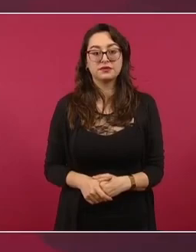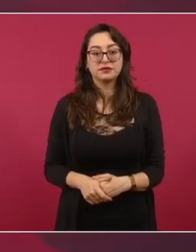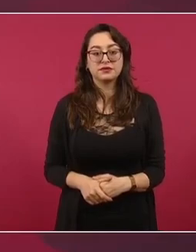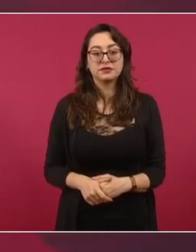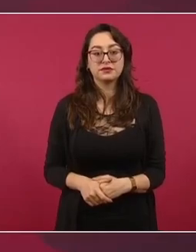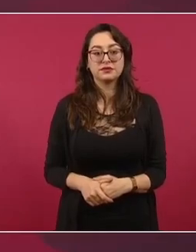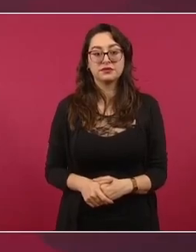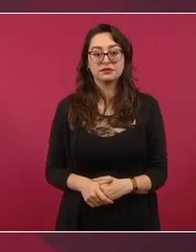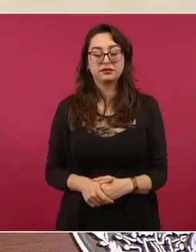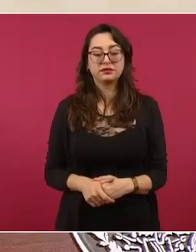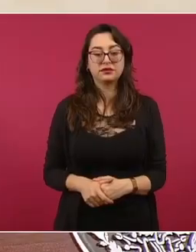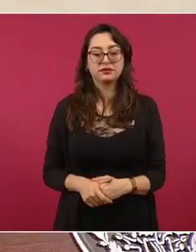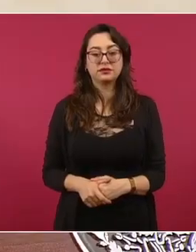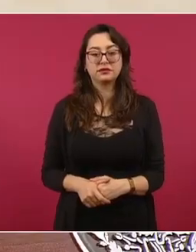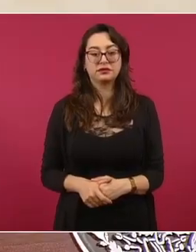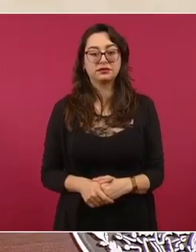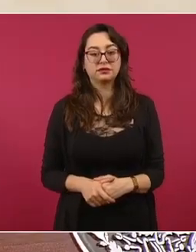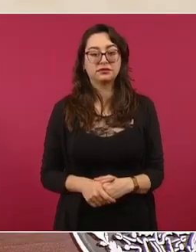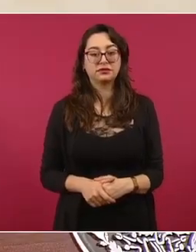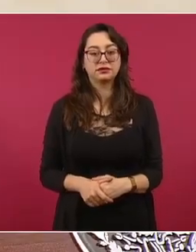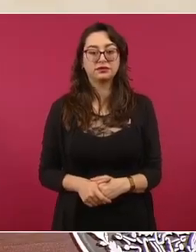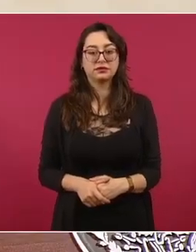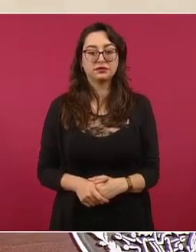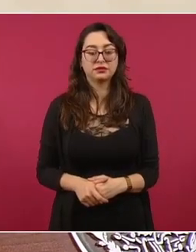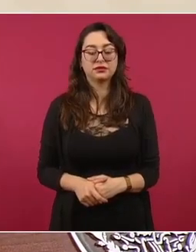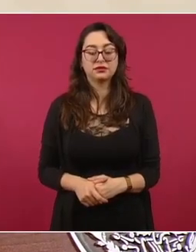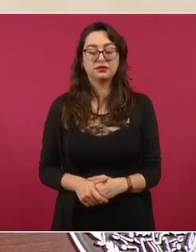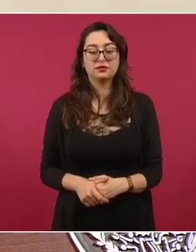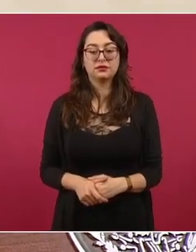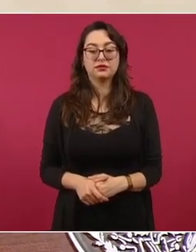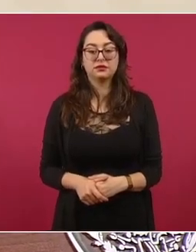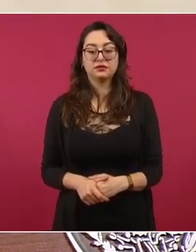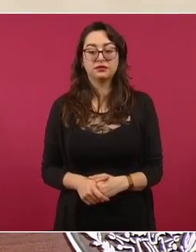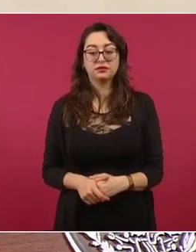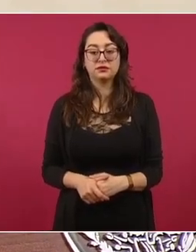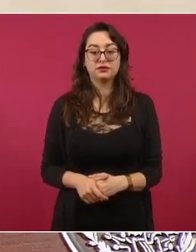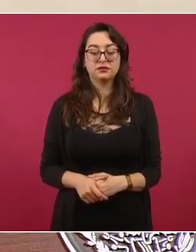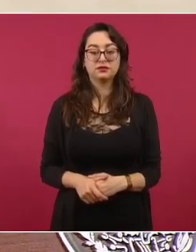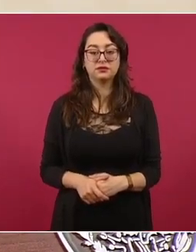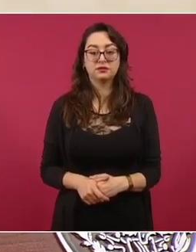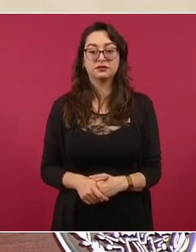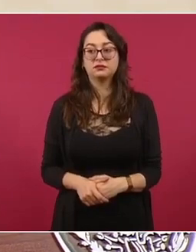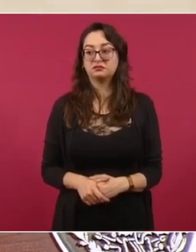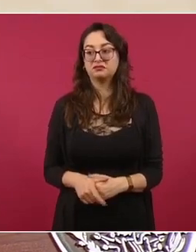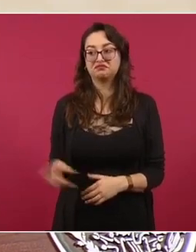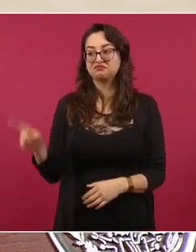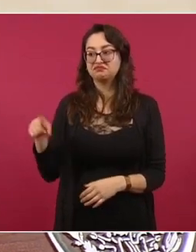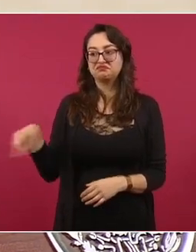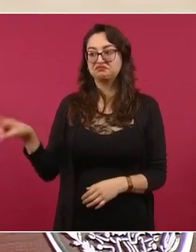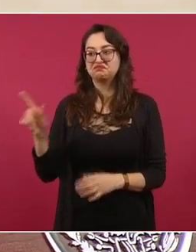de sus disfraces.